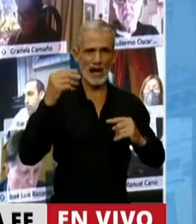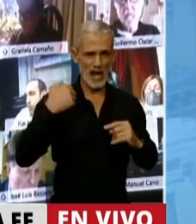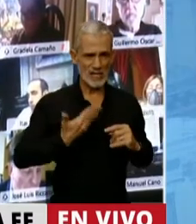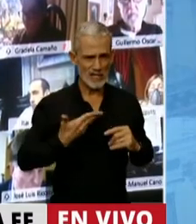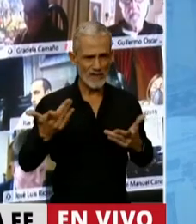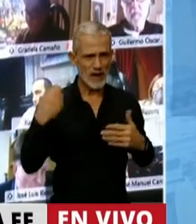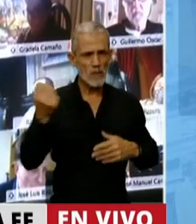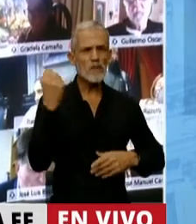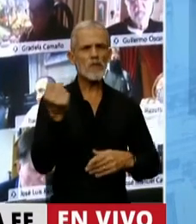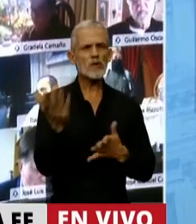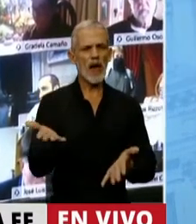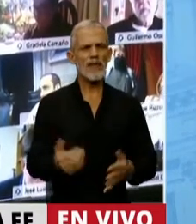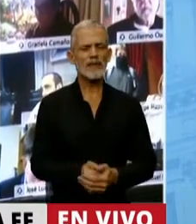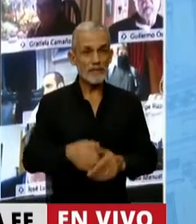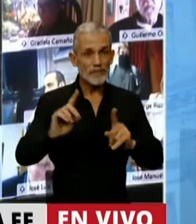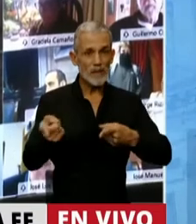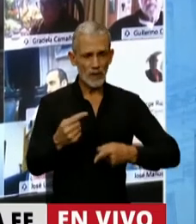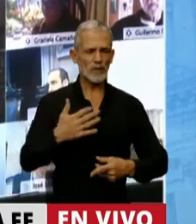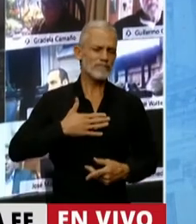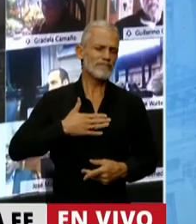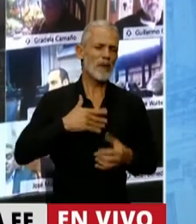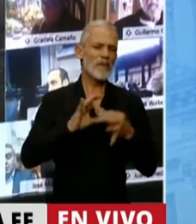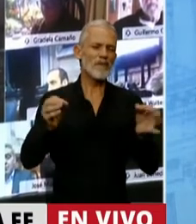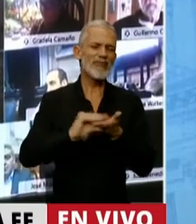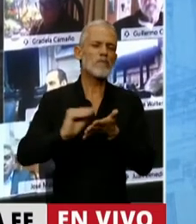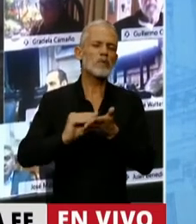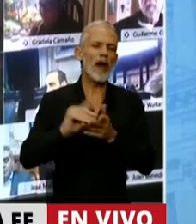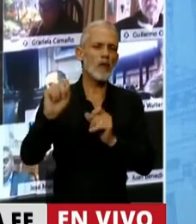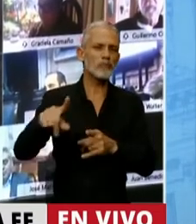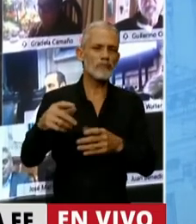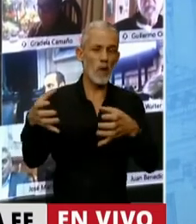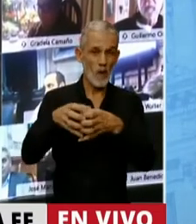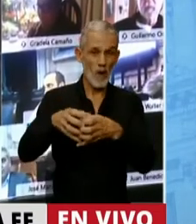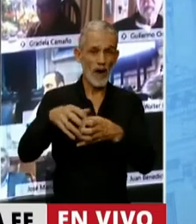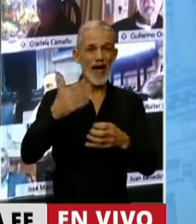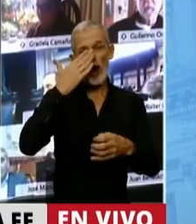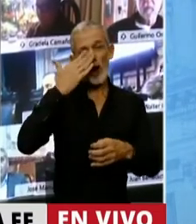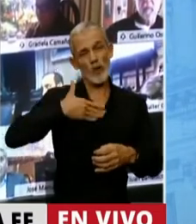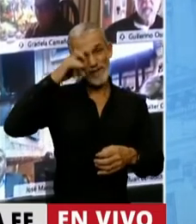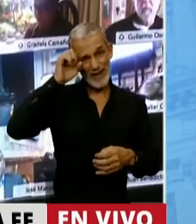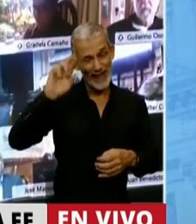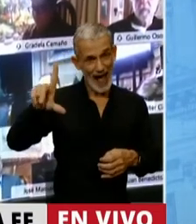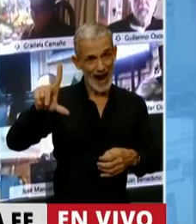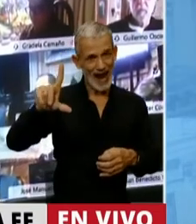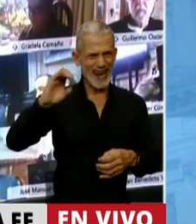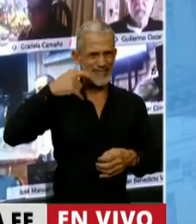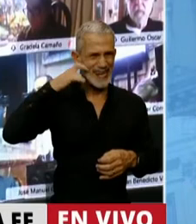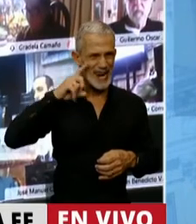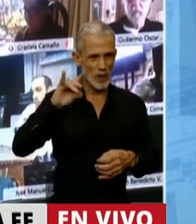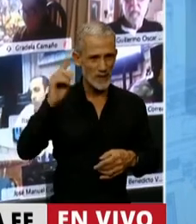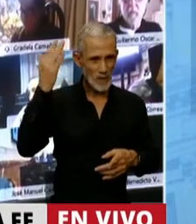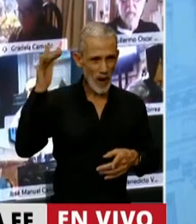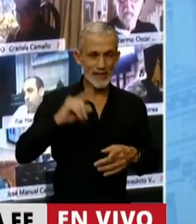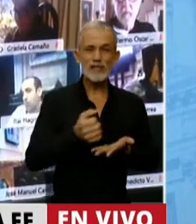Pero también tengo que decir y hacer mía las palabras del diputado del Bloque Córdoba Federal, Pablo Casinerio, el